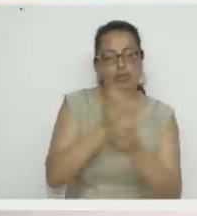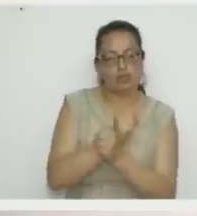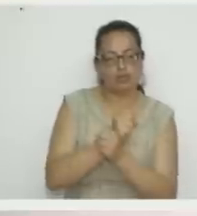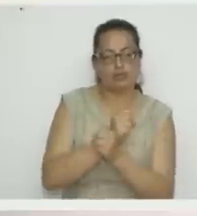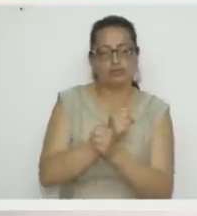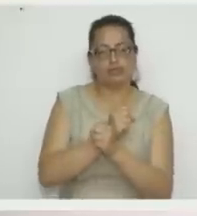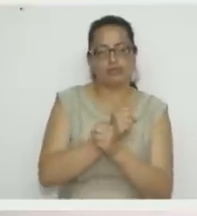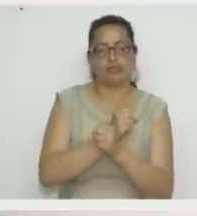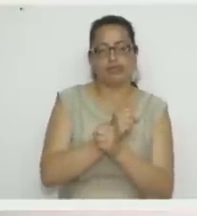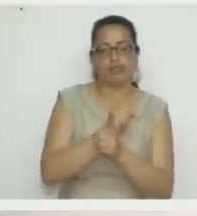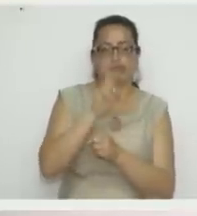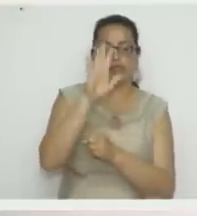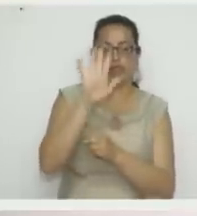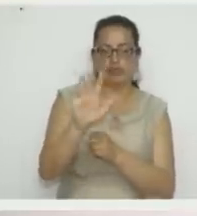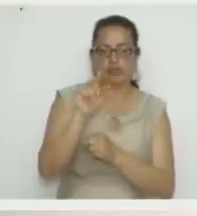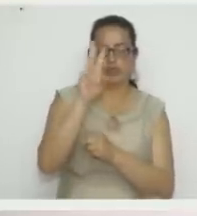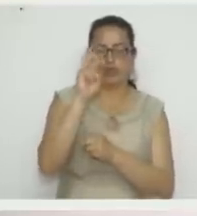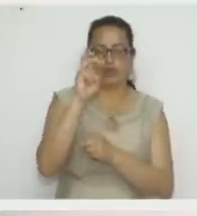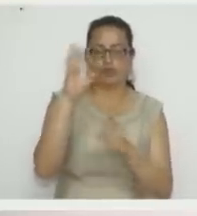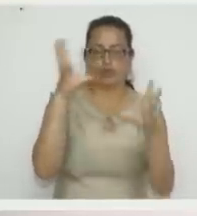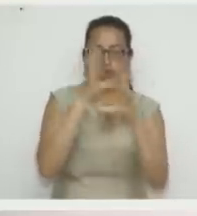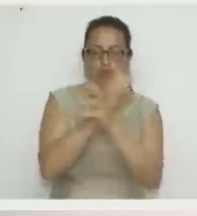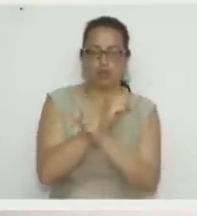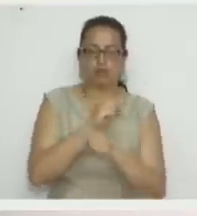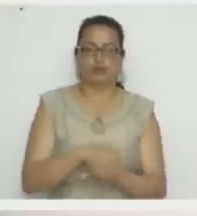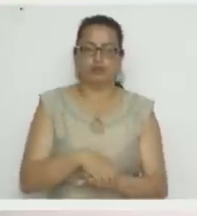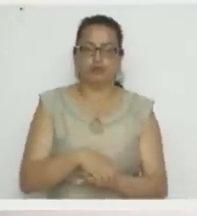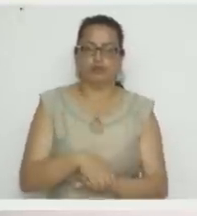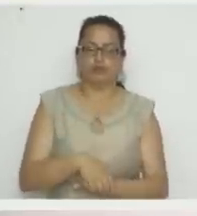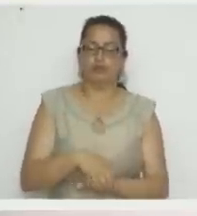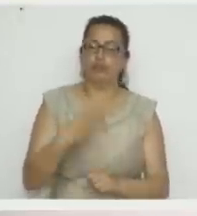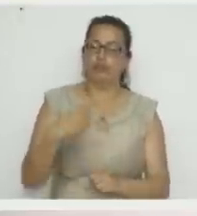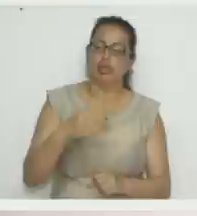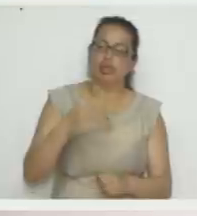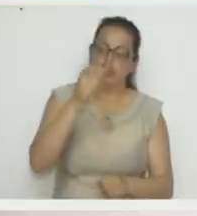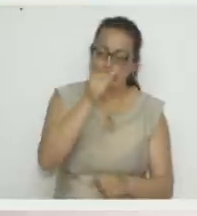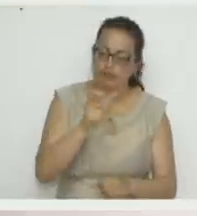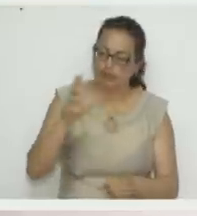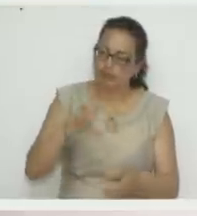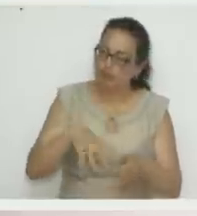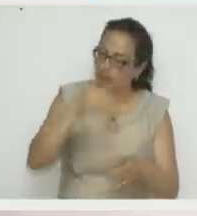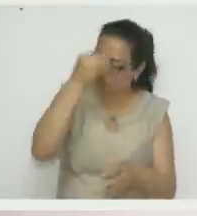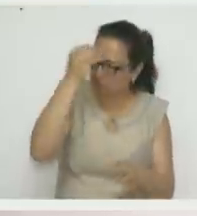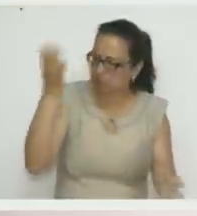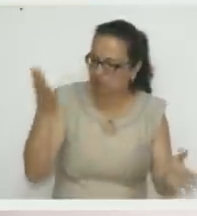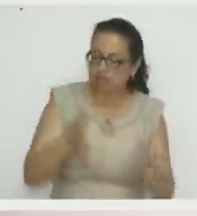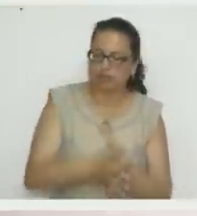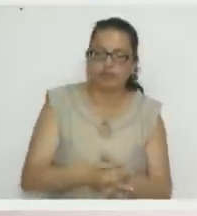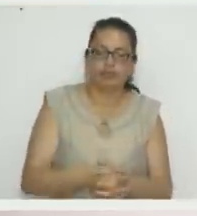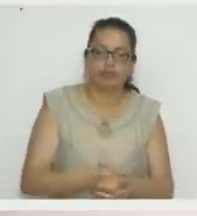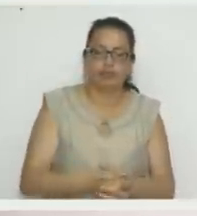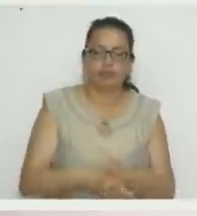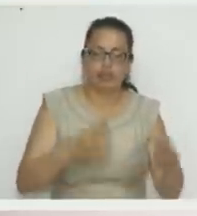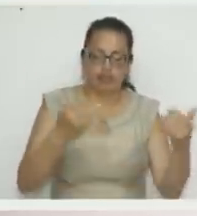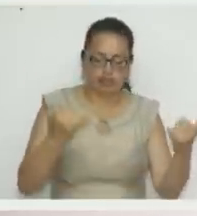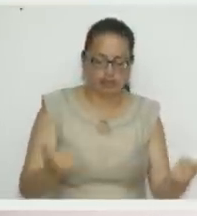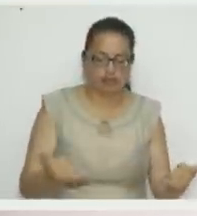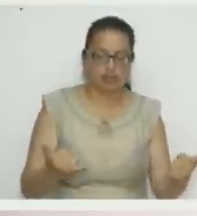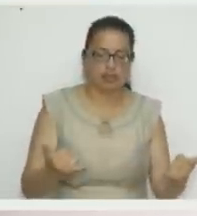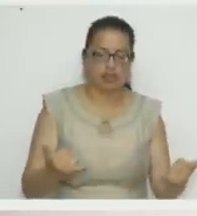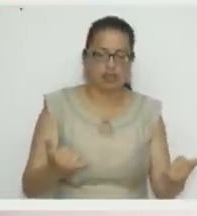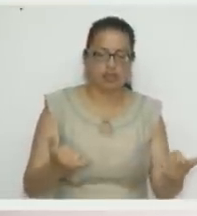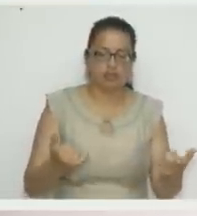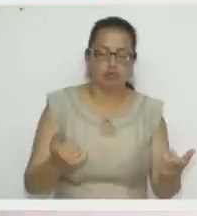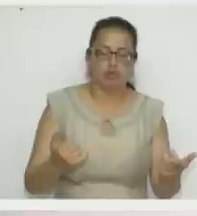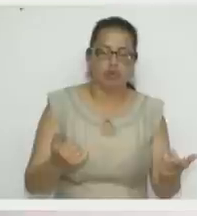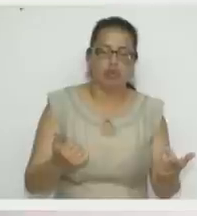5 a 8 de la noche. Para que también se capaciten. ahí van a... O sea, estamos en el momento exacto para que